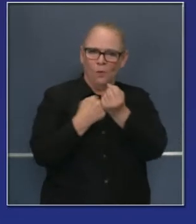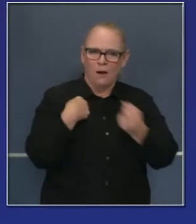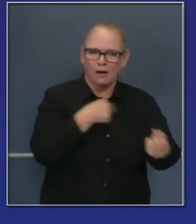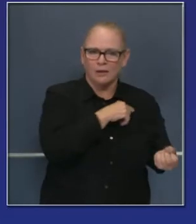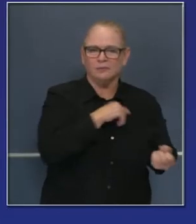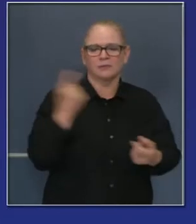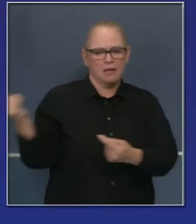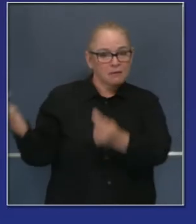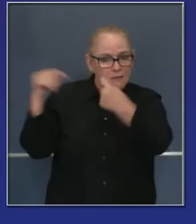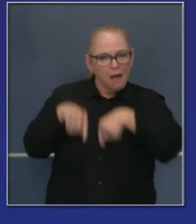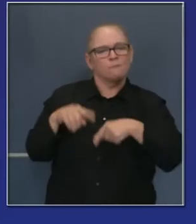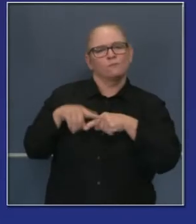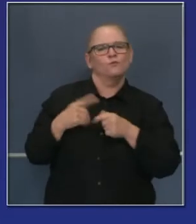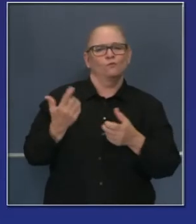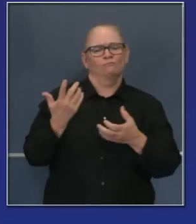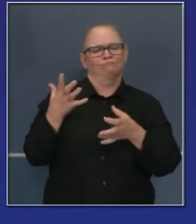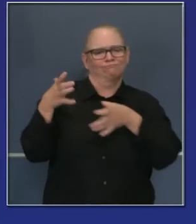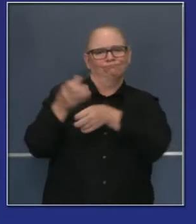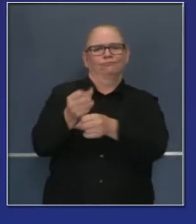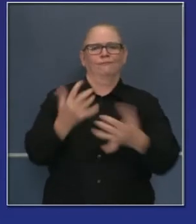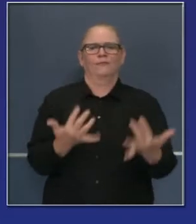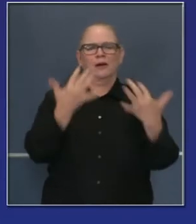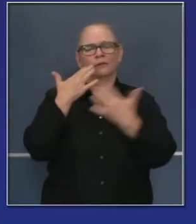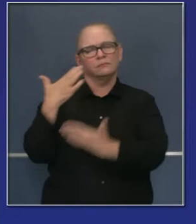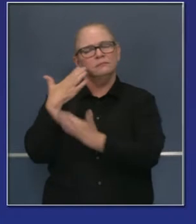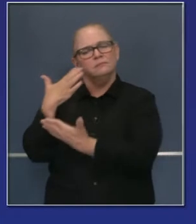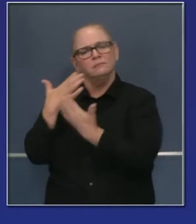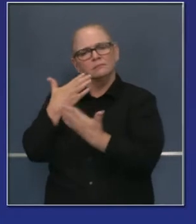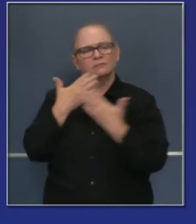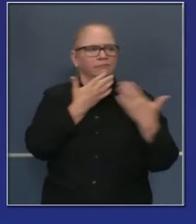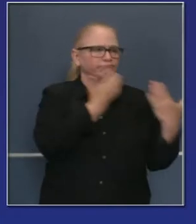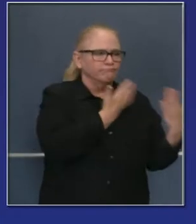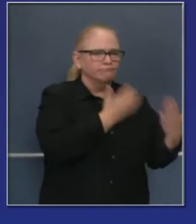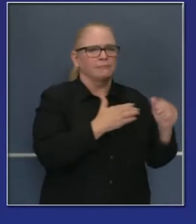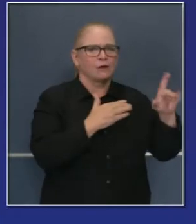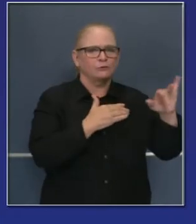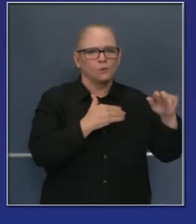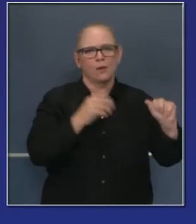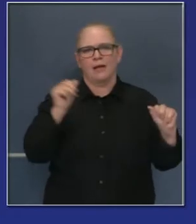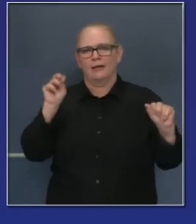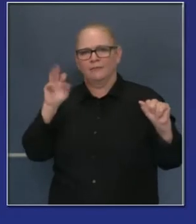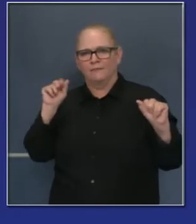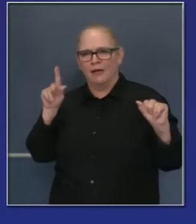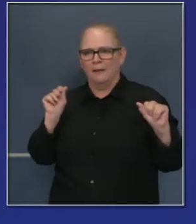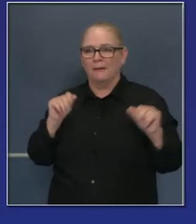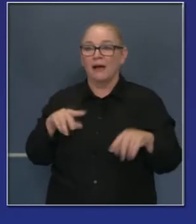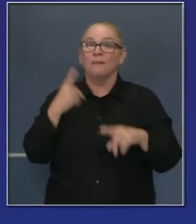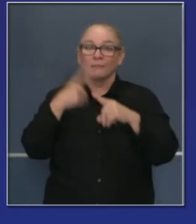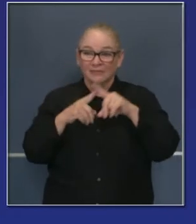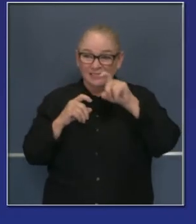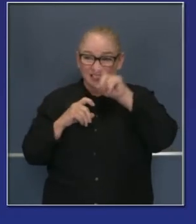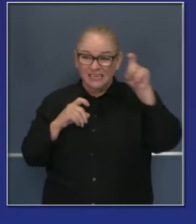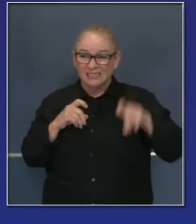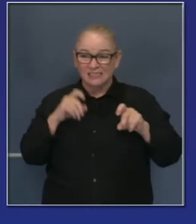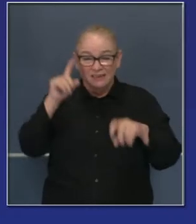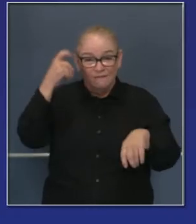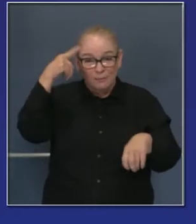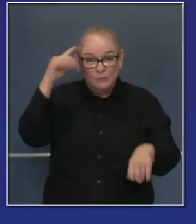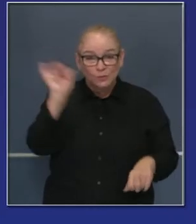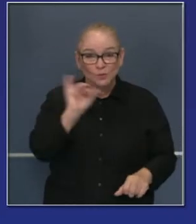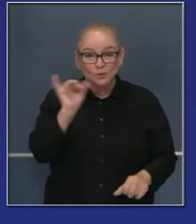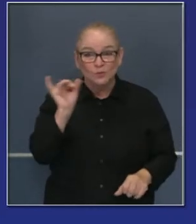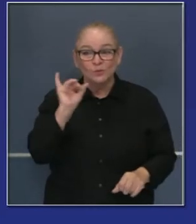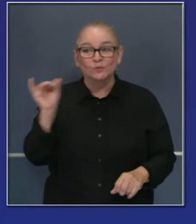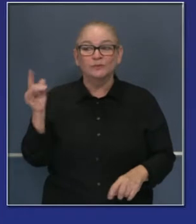Y hay un pedido pendiente del gobernador Abbott, también públicamente de Texas. Ellos van a estar enviando también